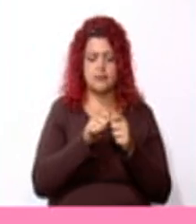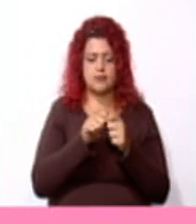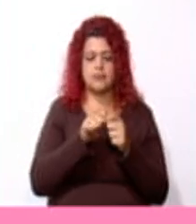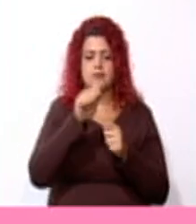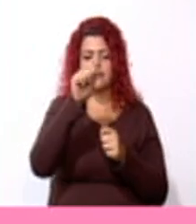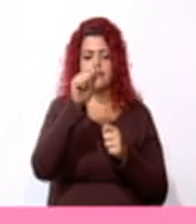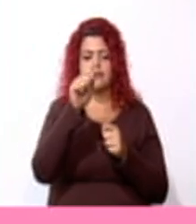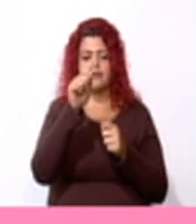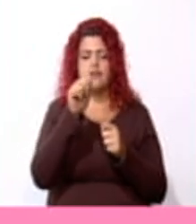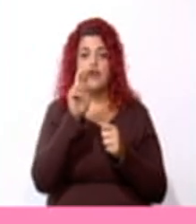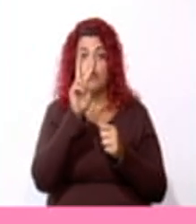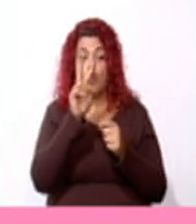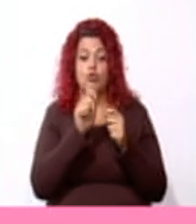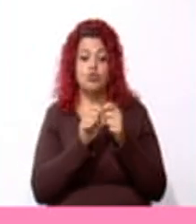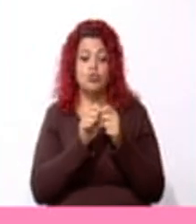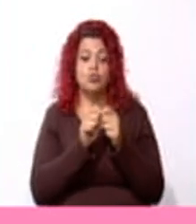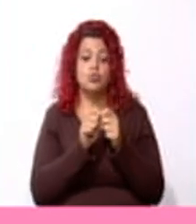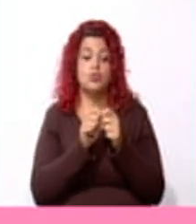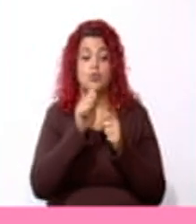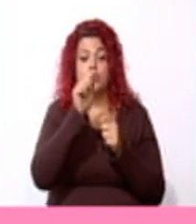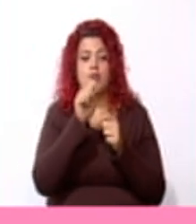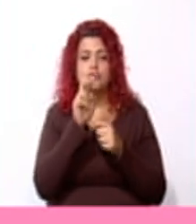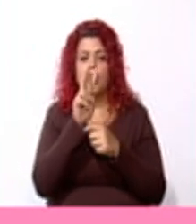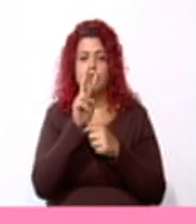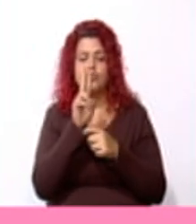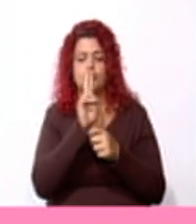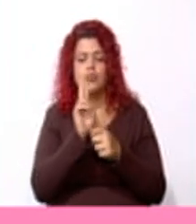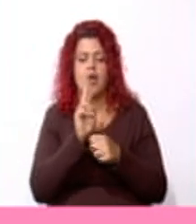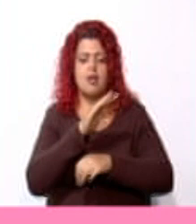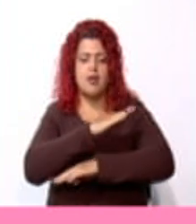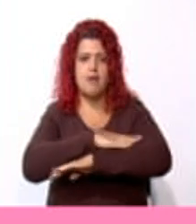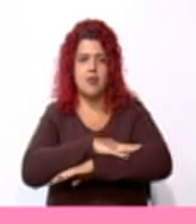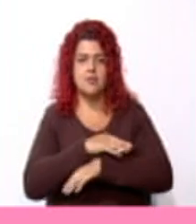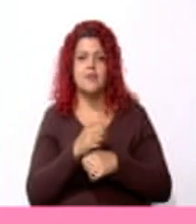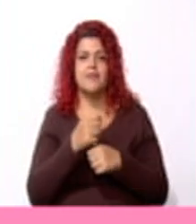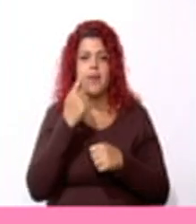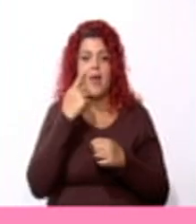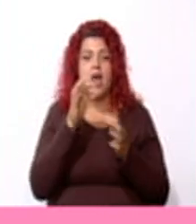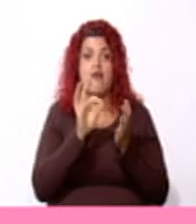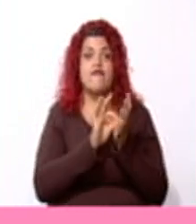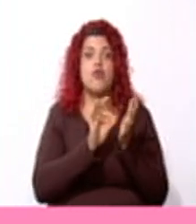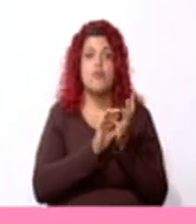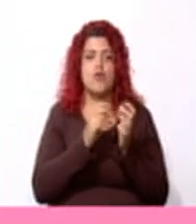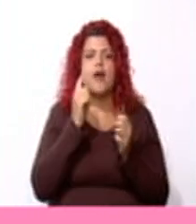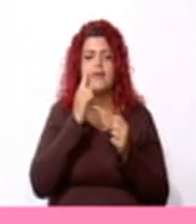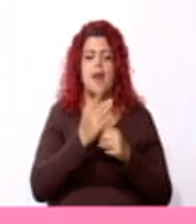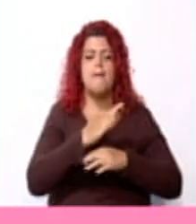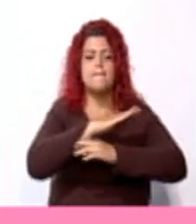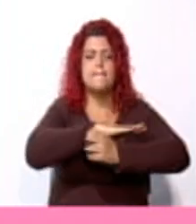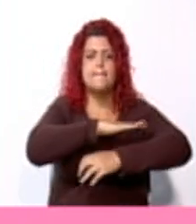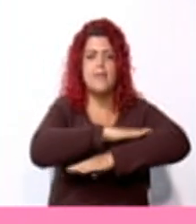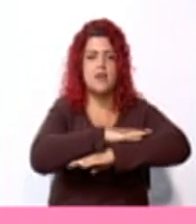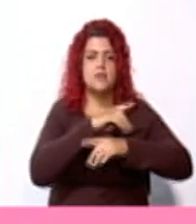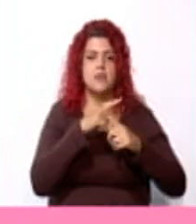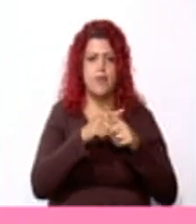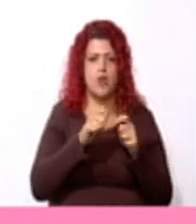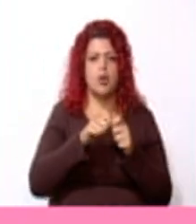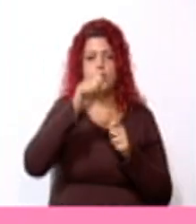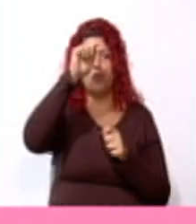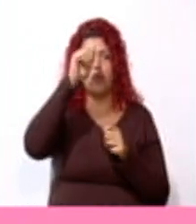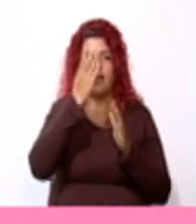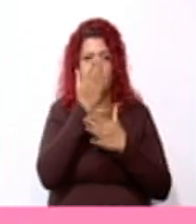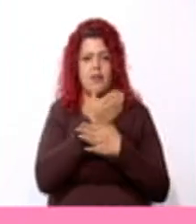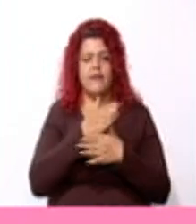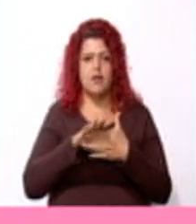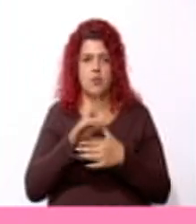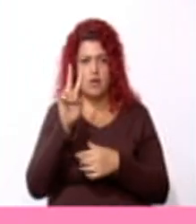y dos unidades de la base. Entonces, la fórmula del triángulo era base por altura dividido entre 2.